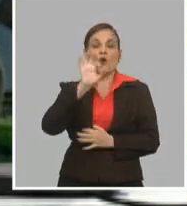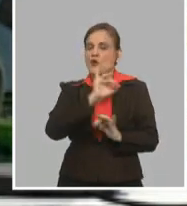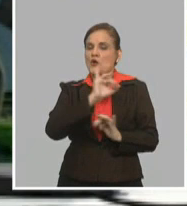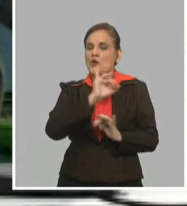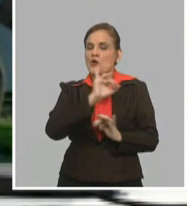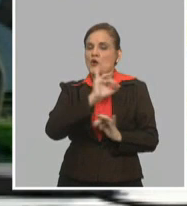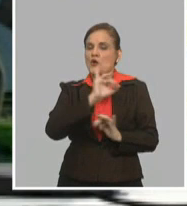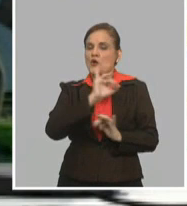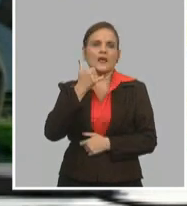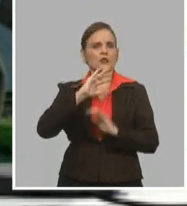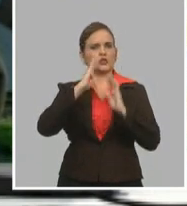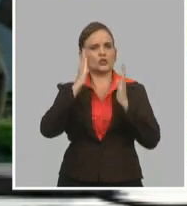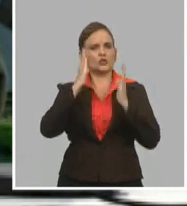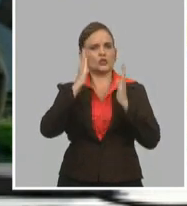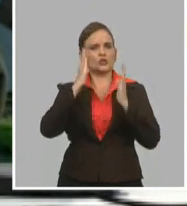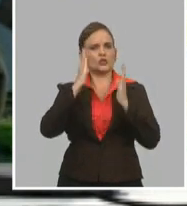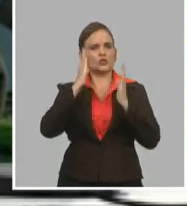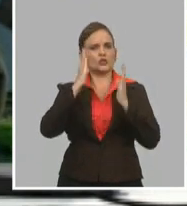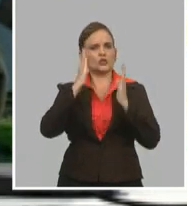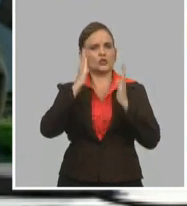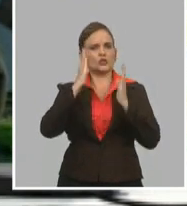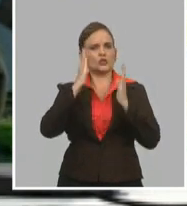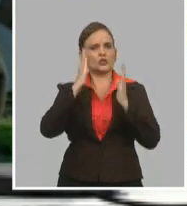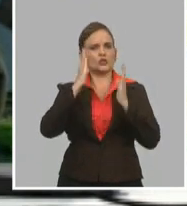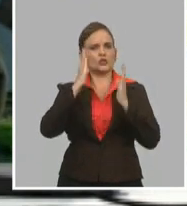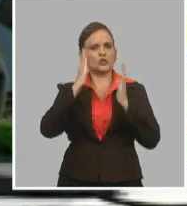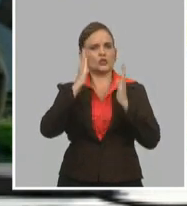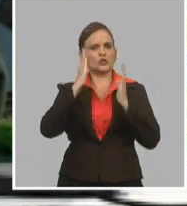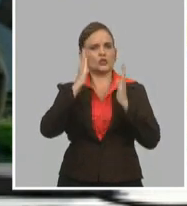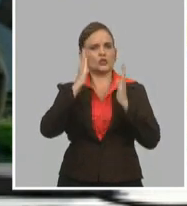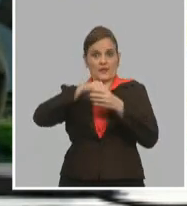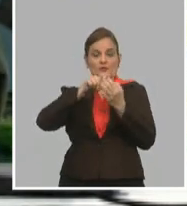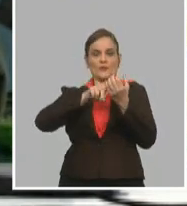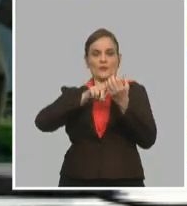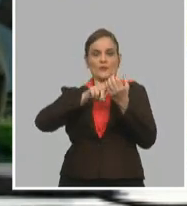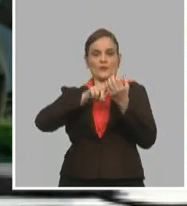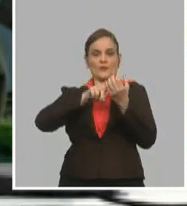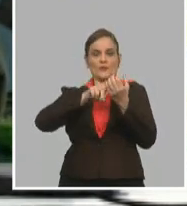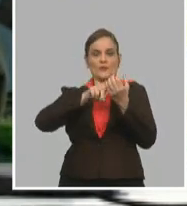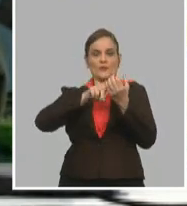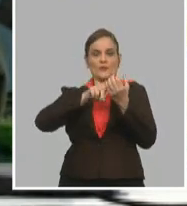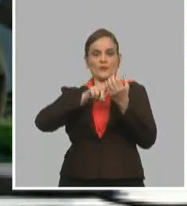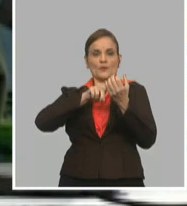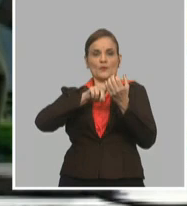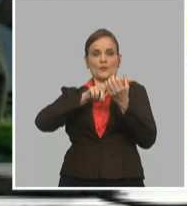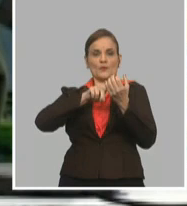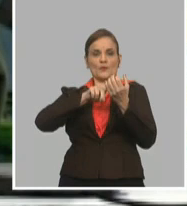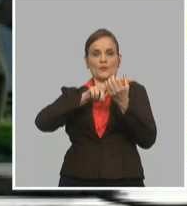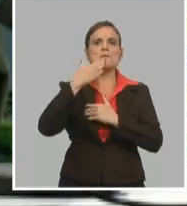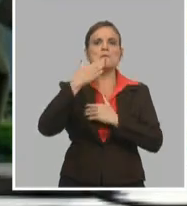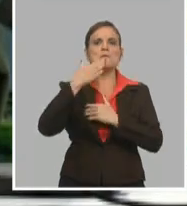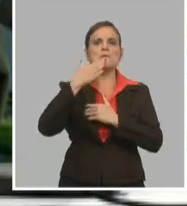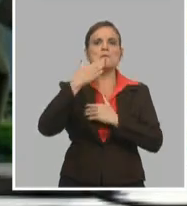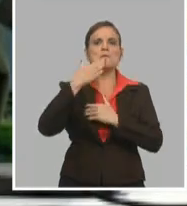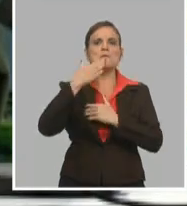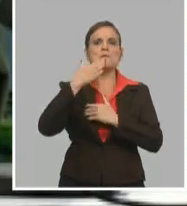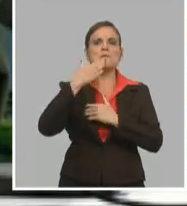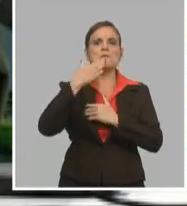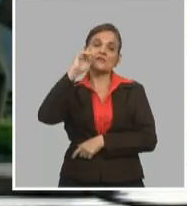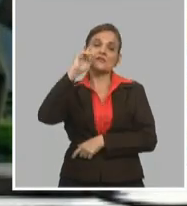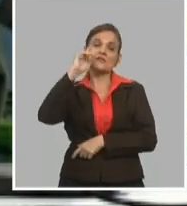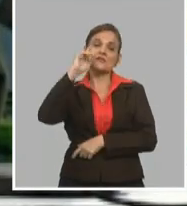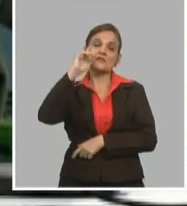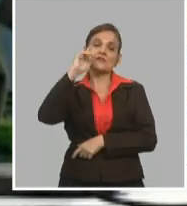vemos haciendo los granmenses, que sí vamos por más, podemos producir más y podemos seguir produciendo, aún cuando sabemos que en Vallamos y